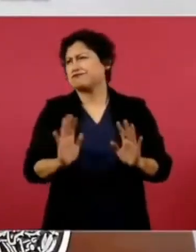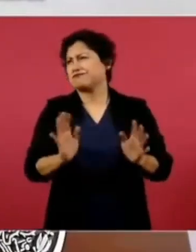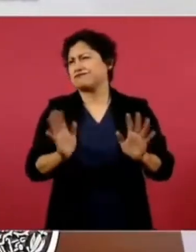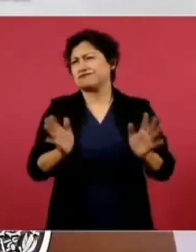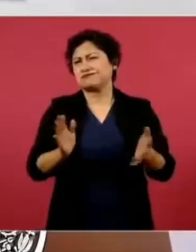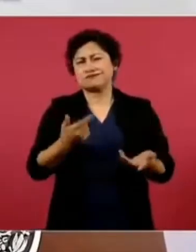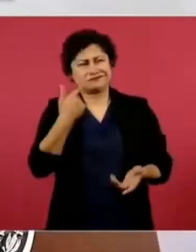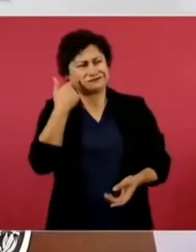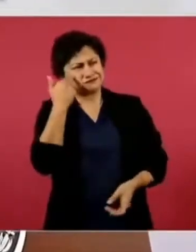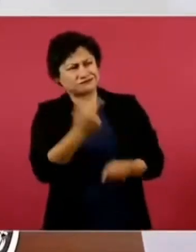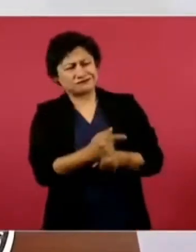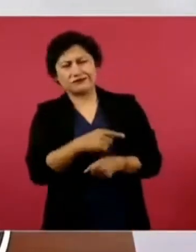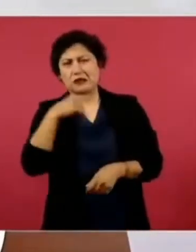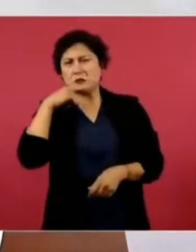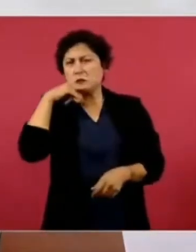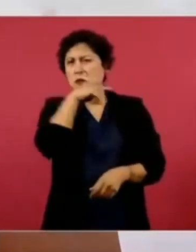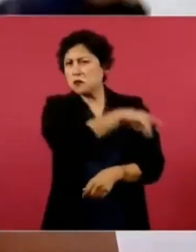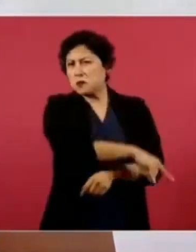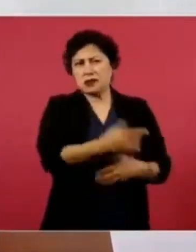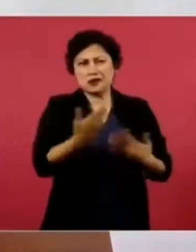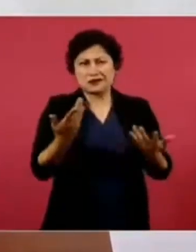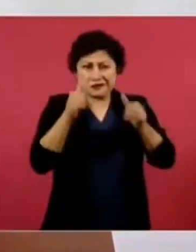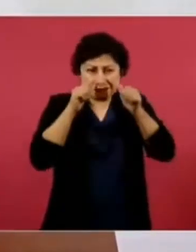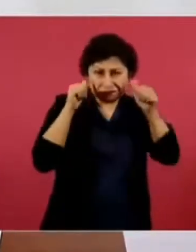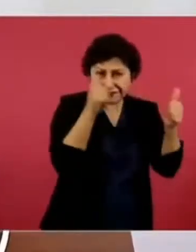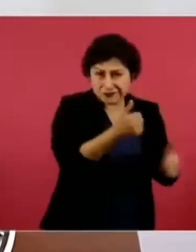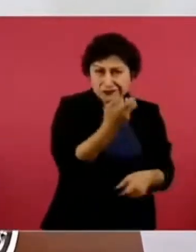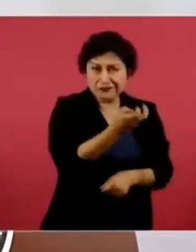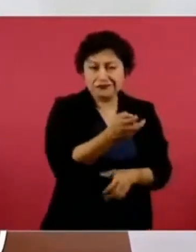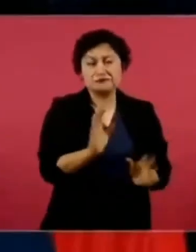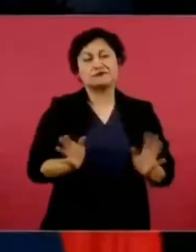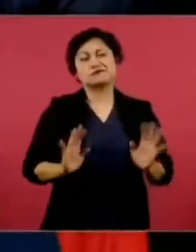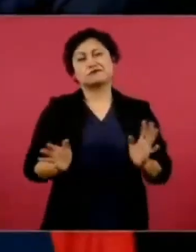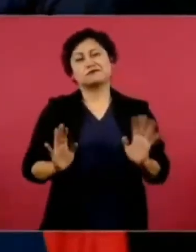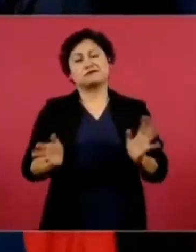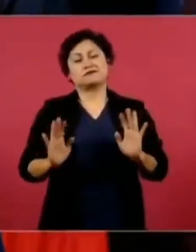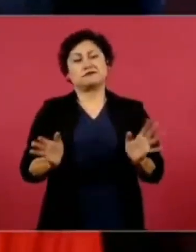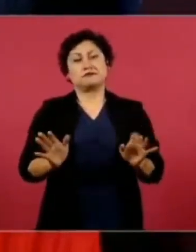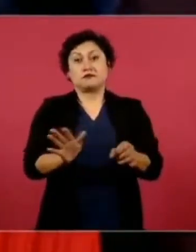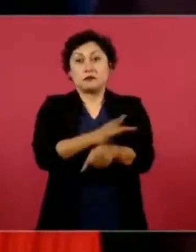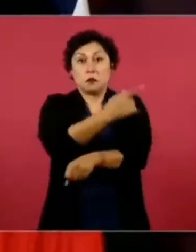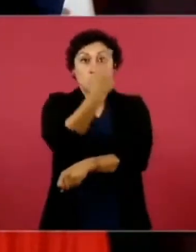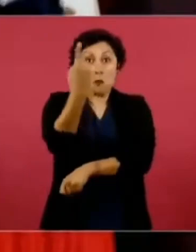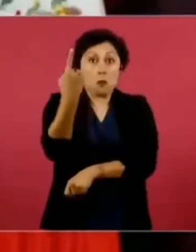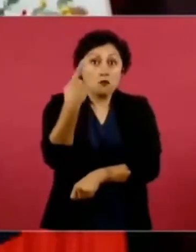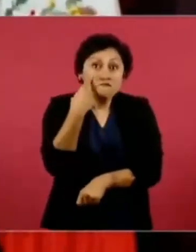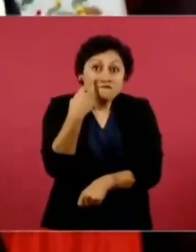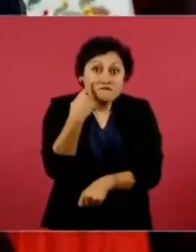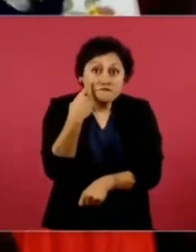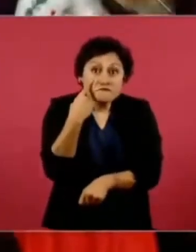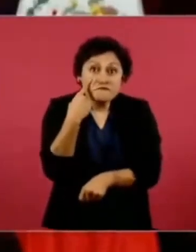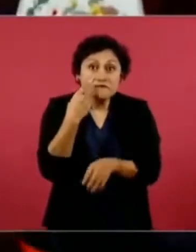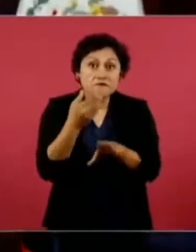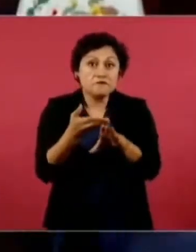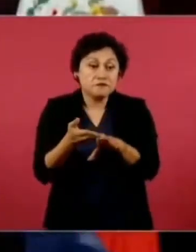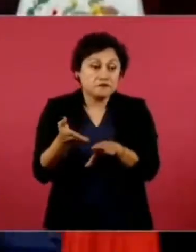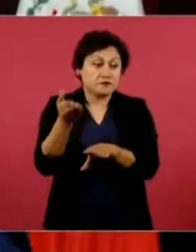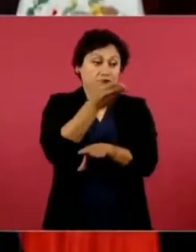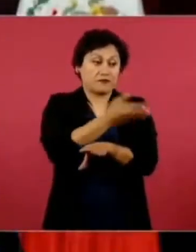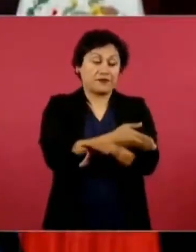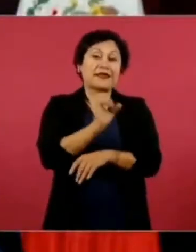hipócrita porque el anterior presidente del INE